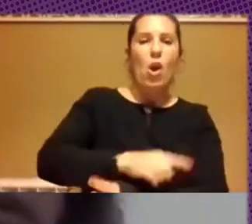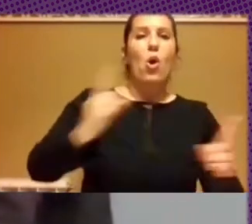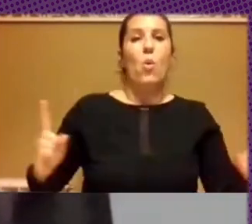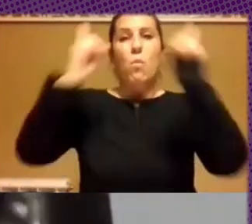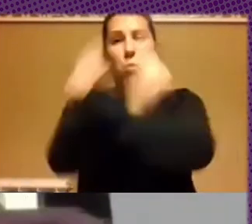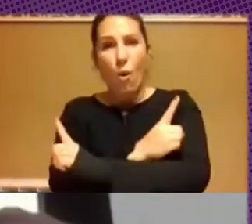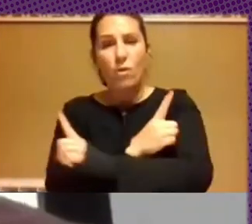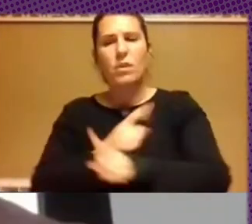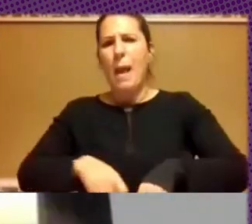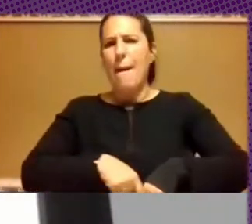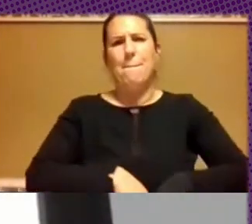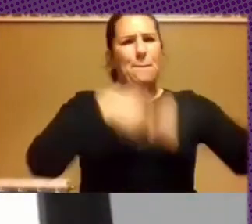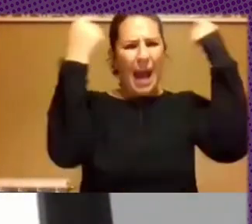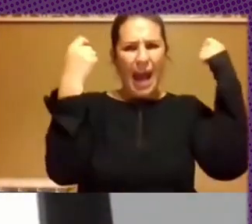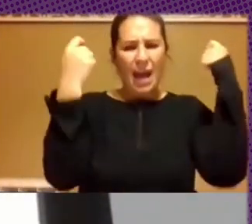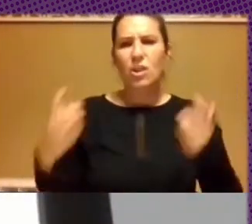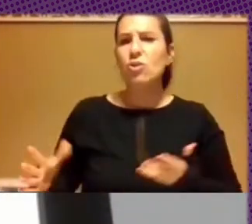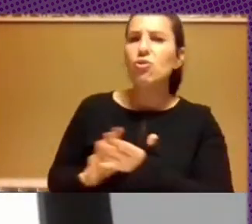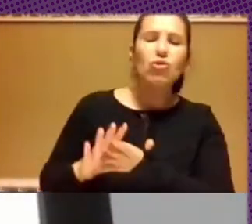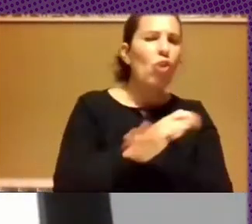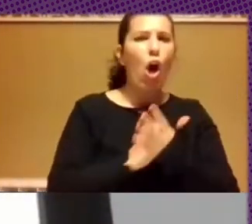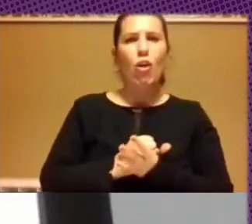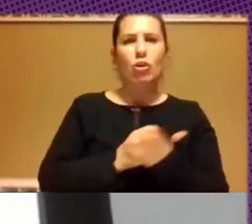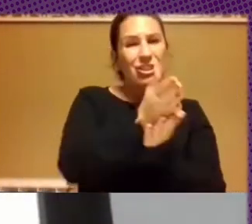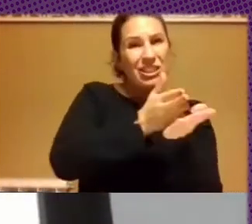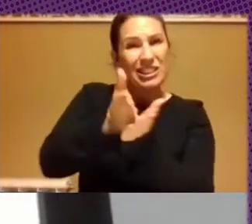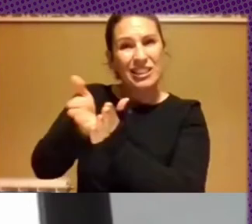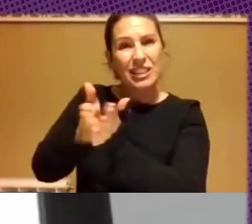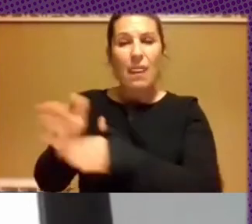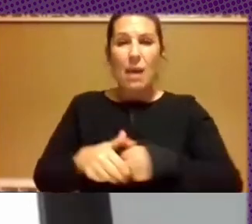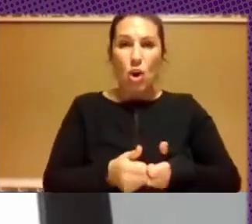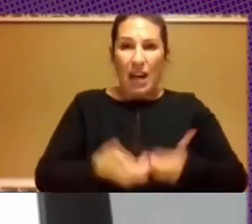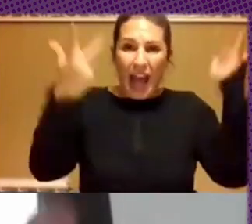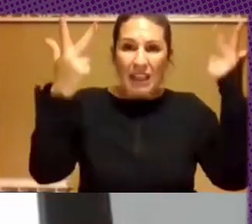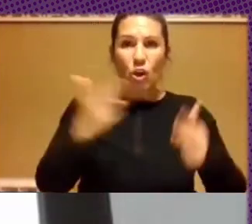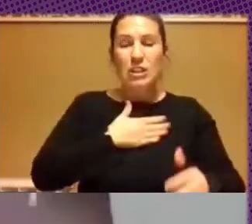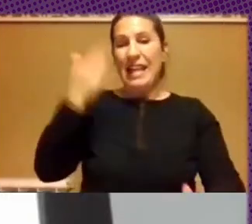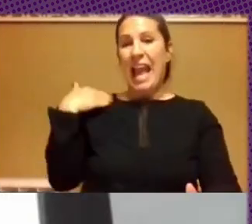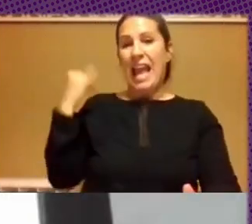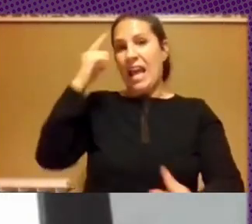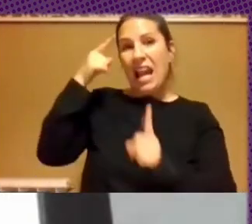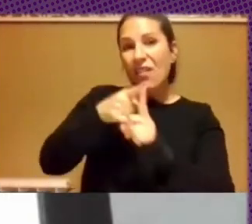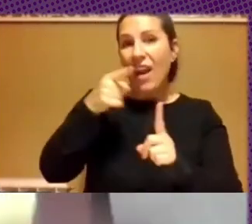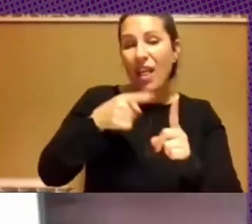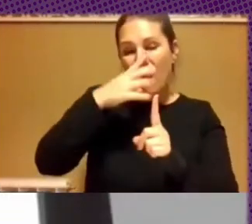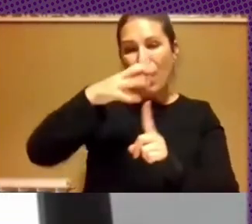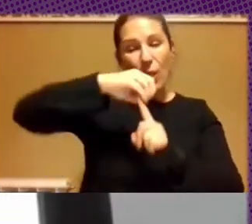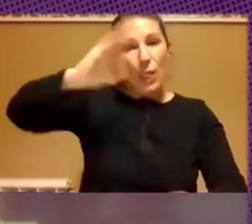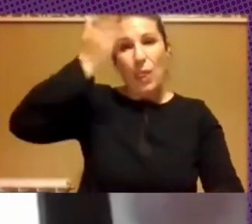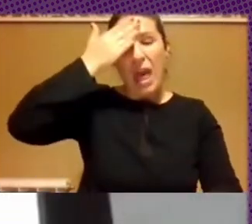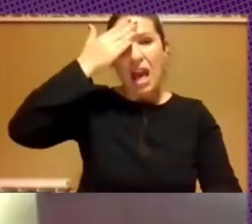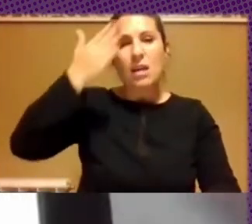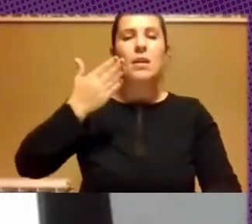desarticulación de todos esos dispositivos democráticos que tenían como referencia central los